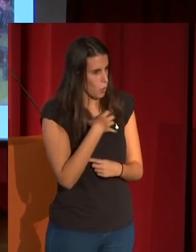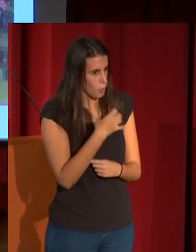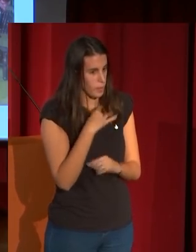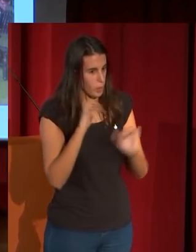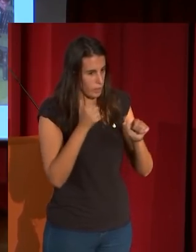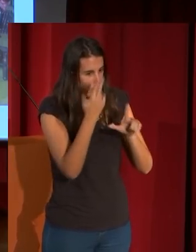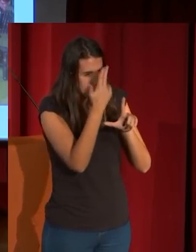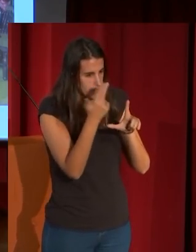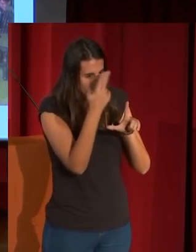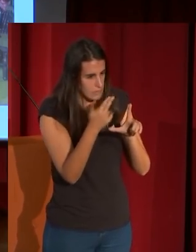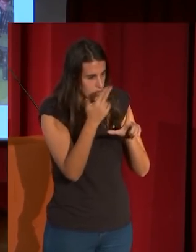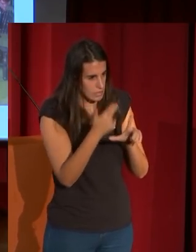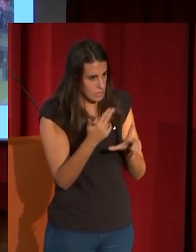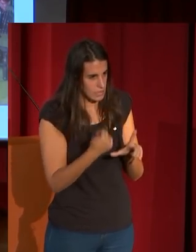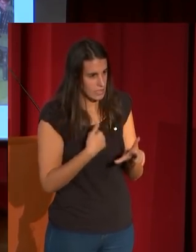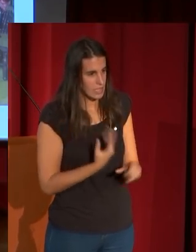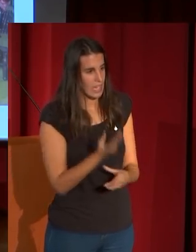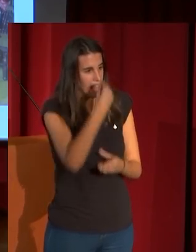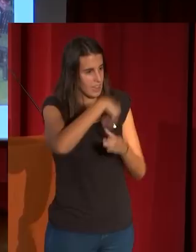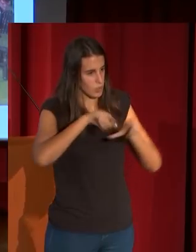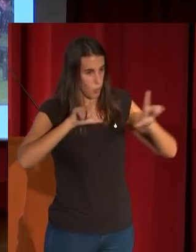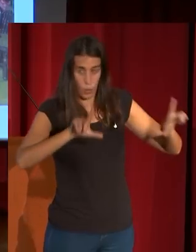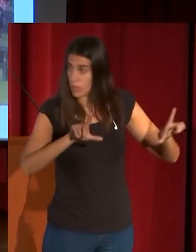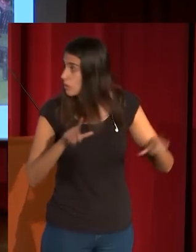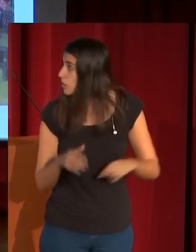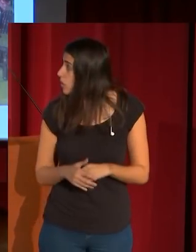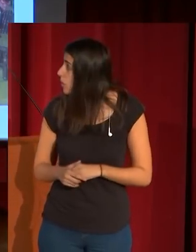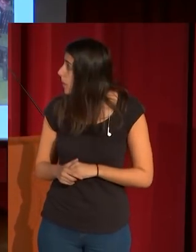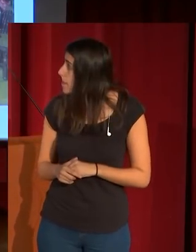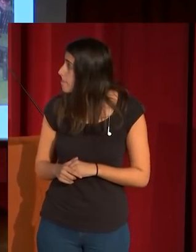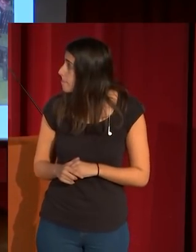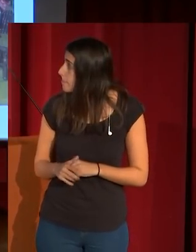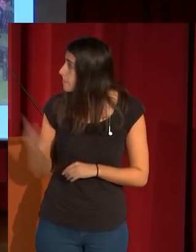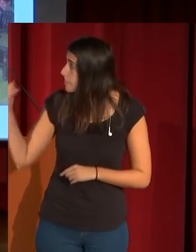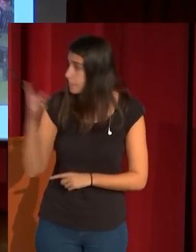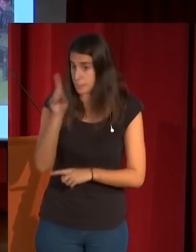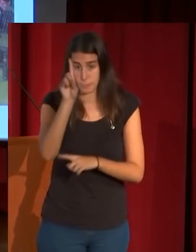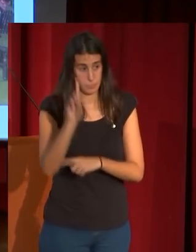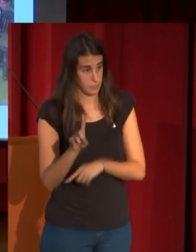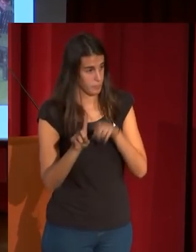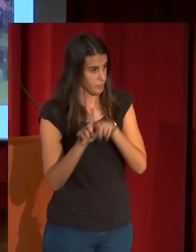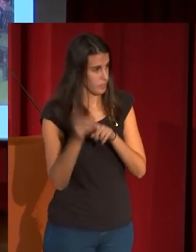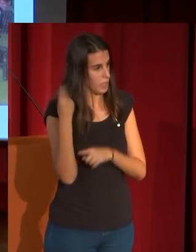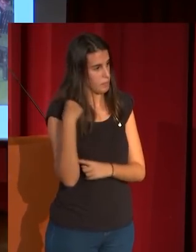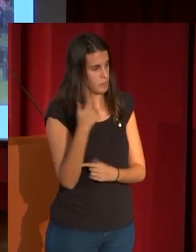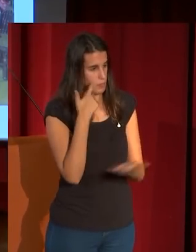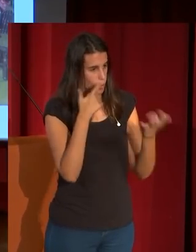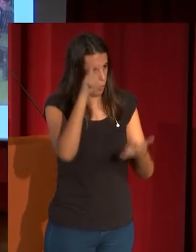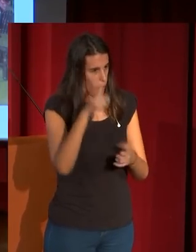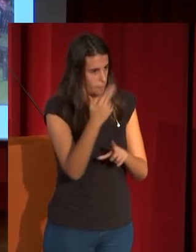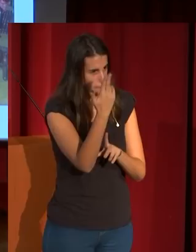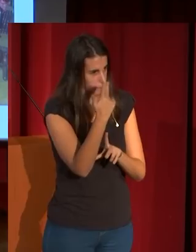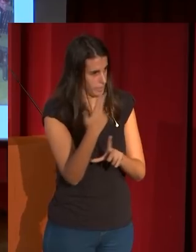a posar para una de las figuras esta y en efecto Fortuny va realiza un apunte que se